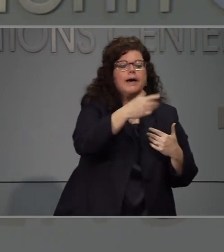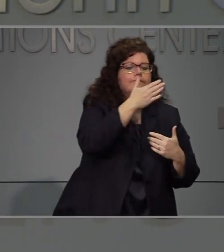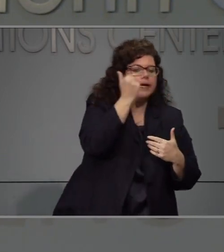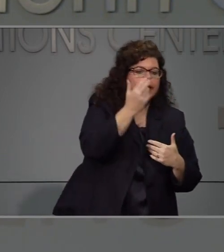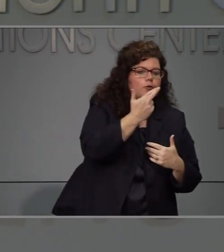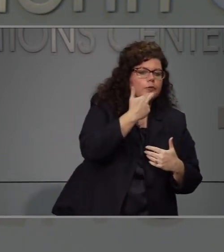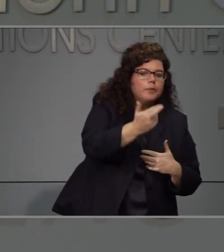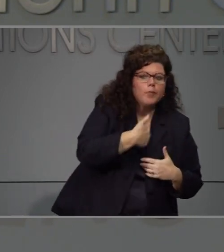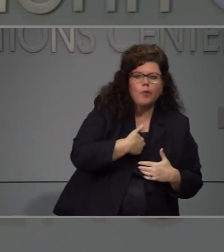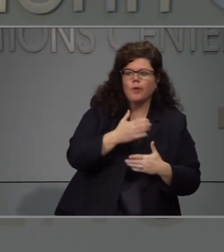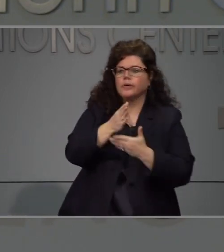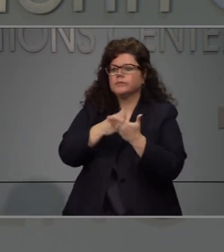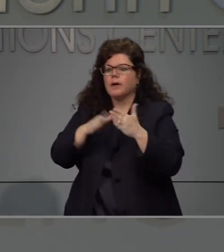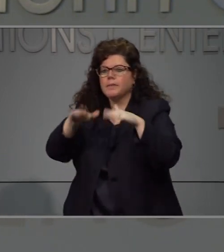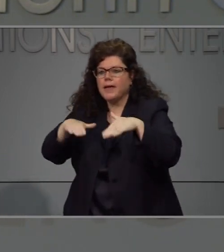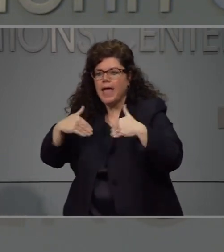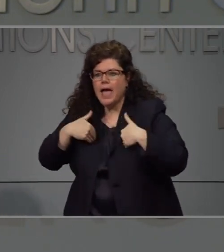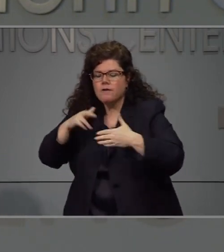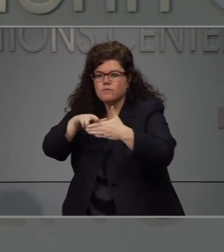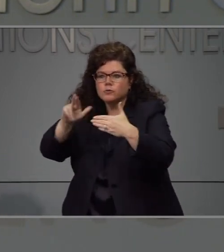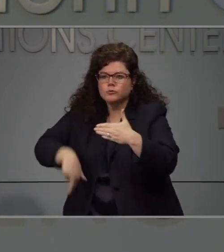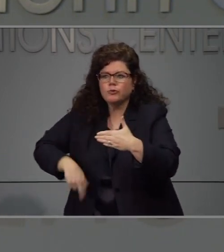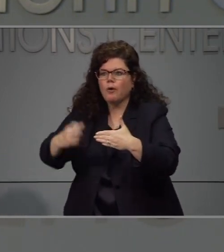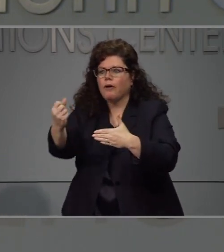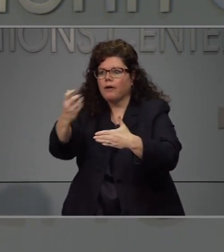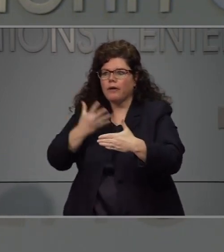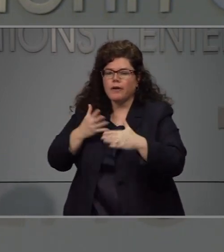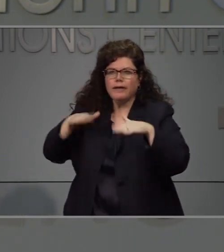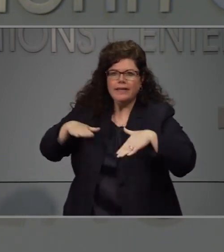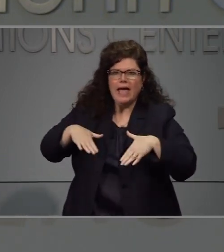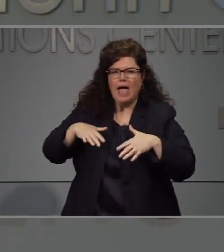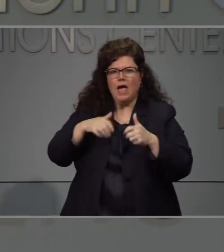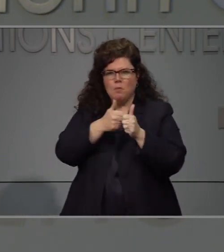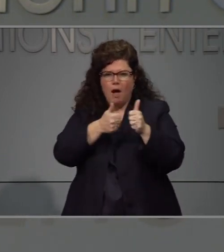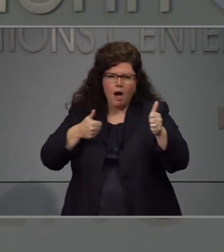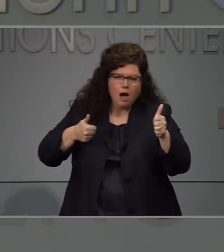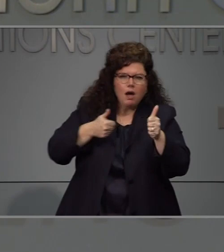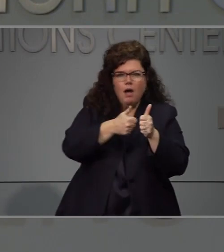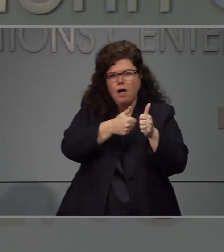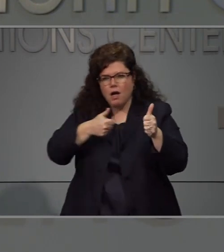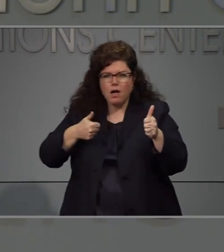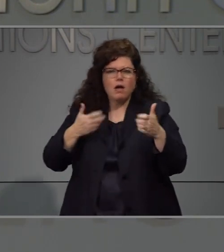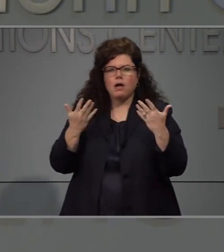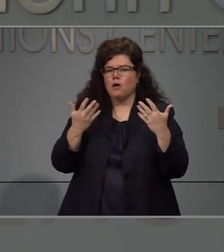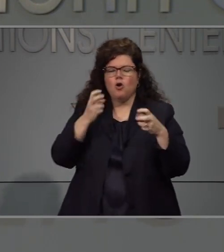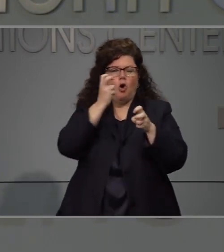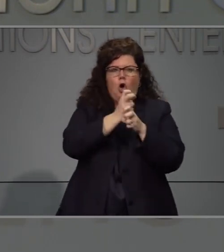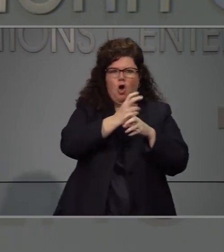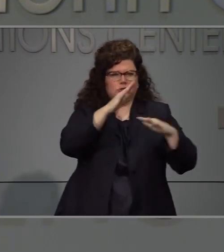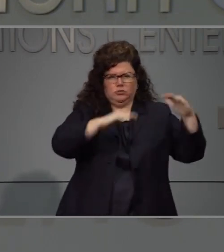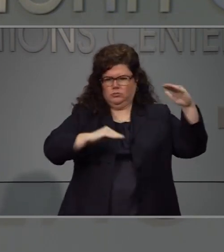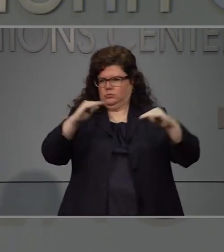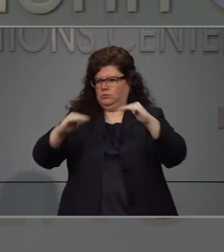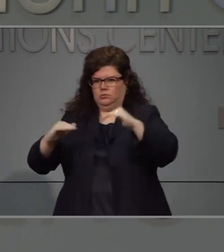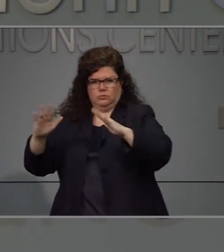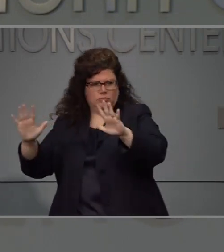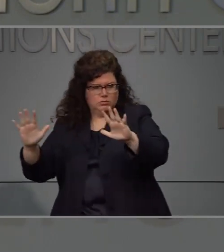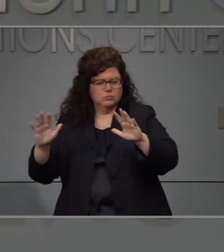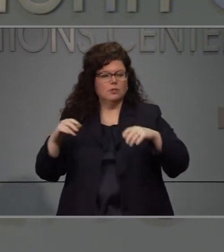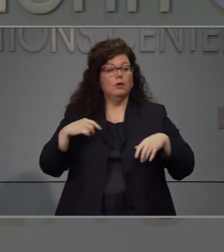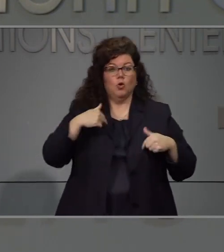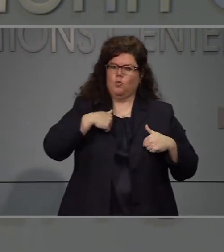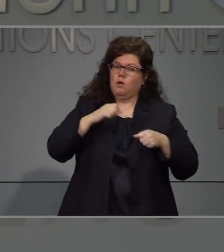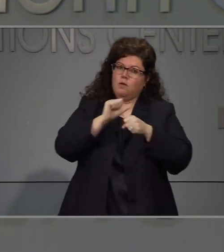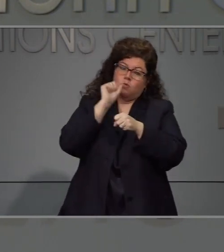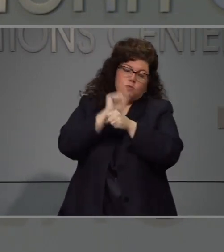trabajo de coronavirus del centro de operaciones de emergencia, la doctora Cohen, el director Mike Spareberry, ellos